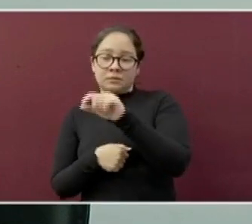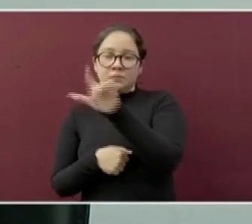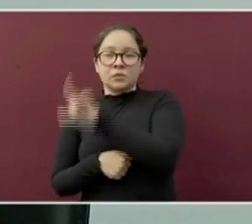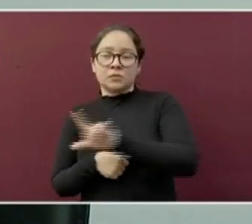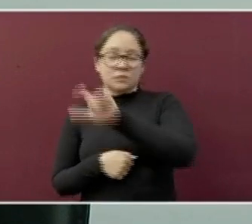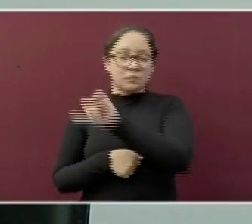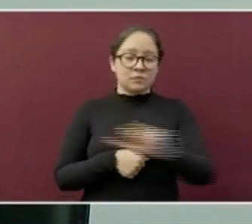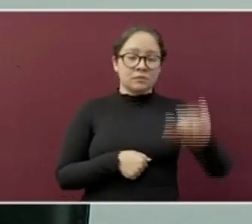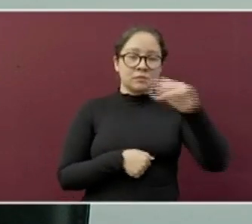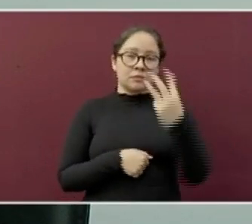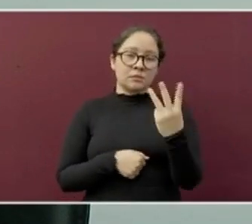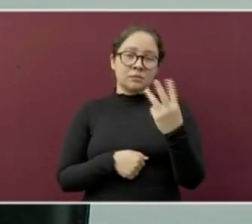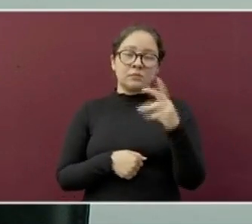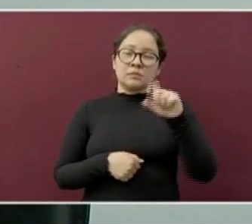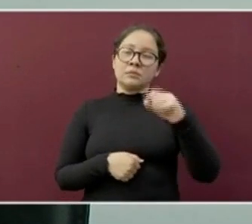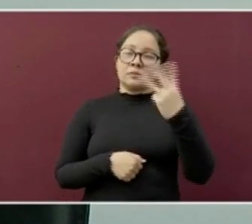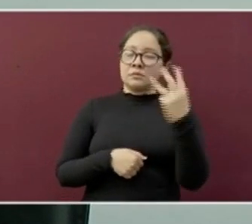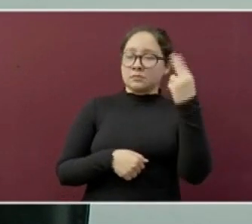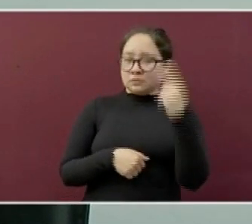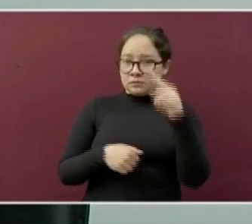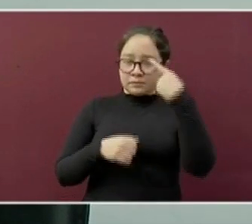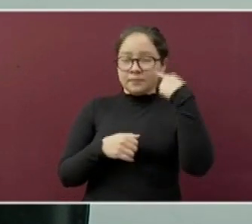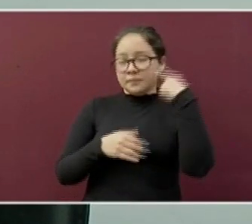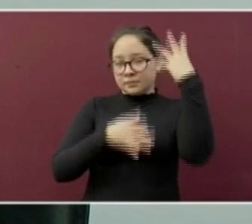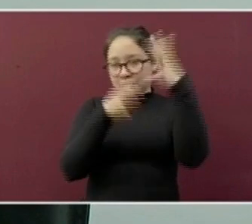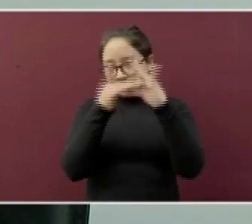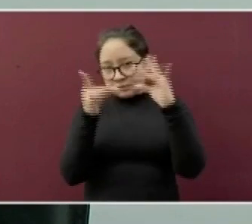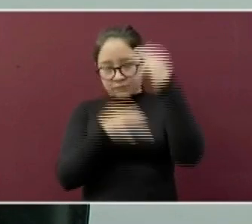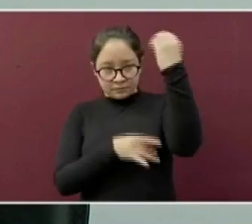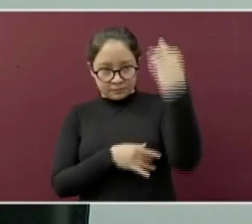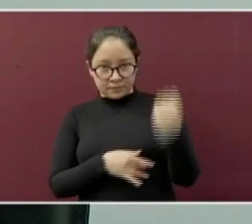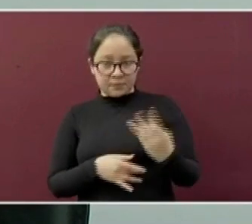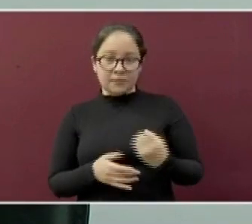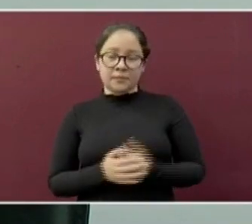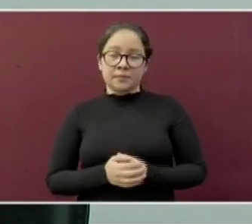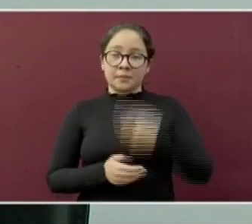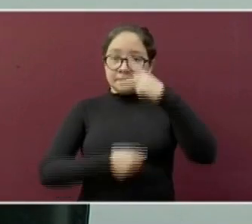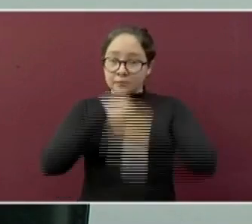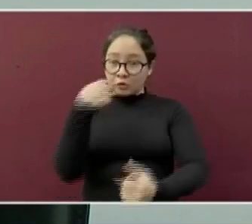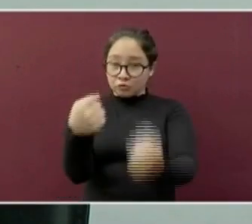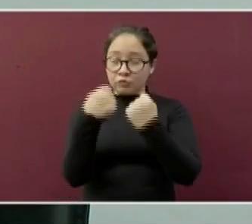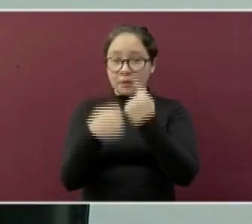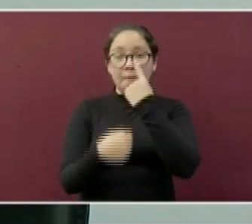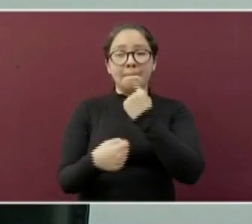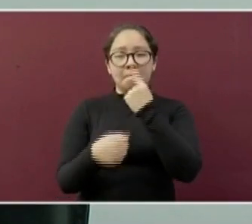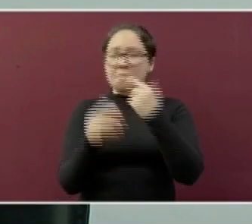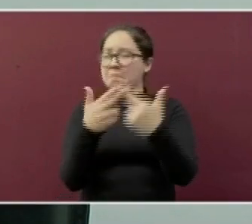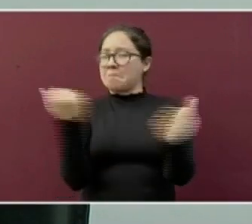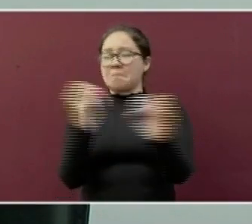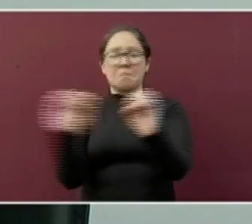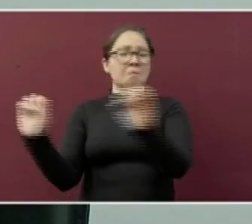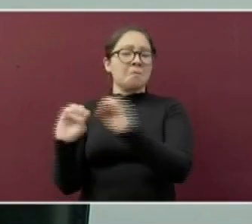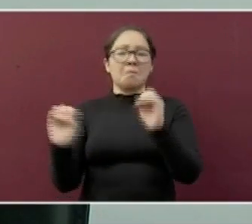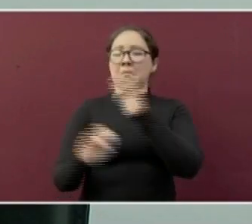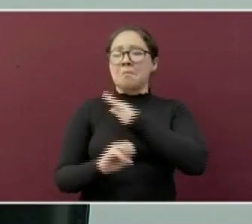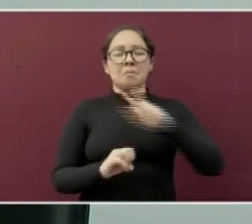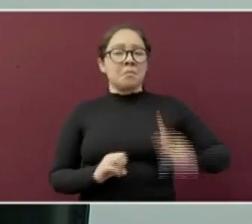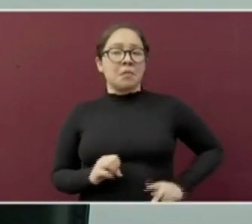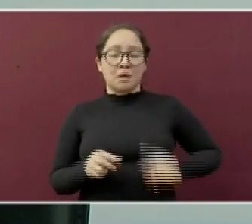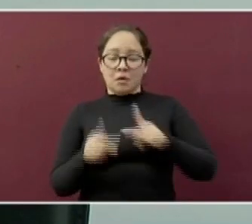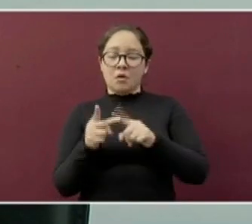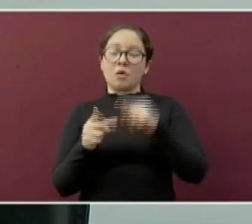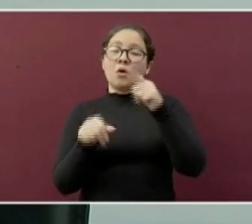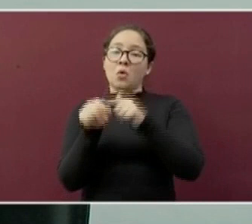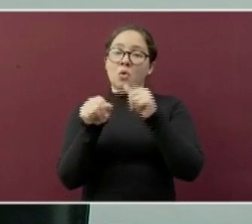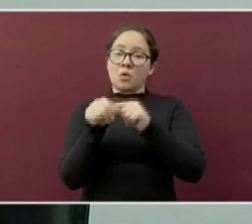semáforo vigente estará conformado de la siguiente forma. En riesgo máximo o rojo no tendremos ningún municipio. En